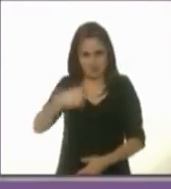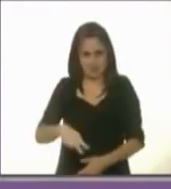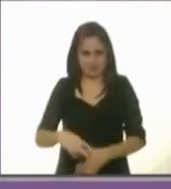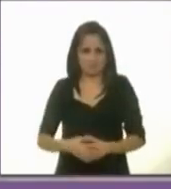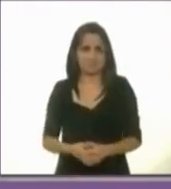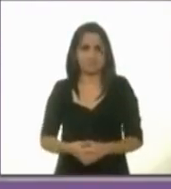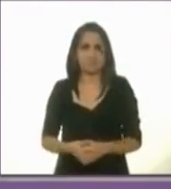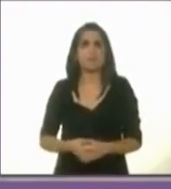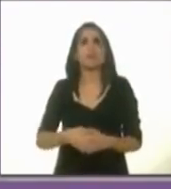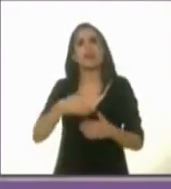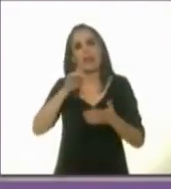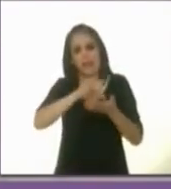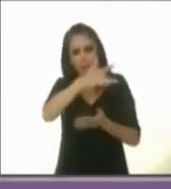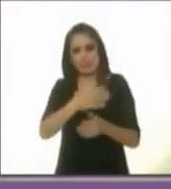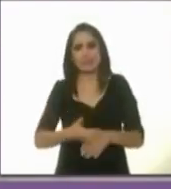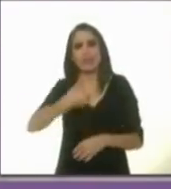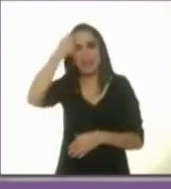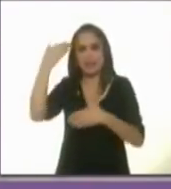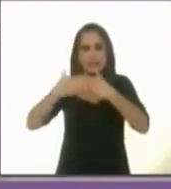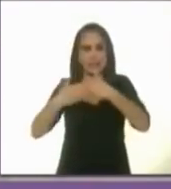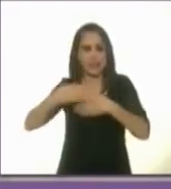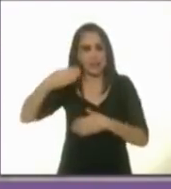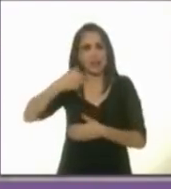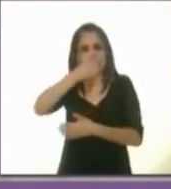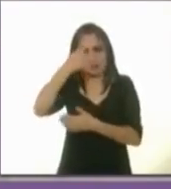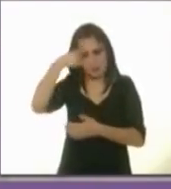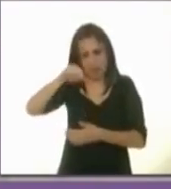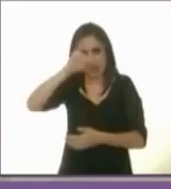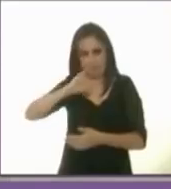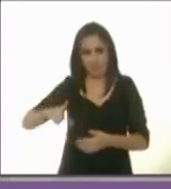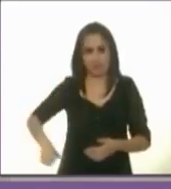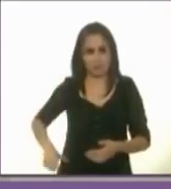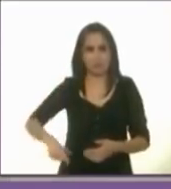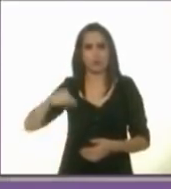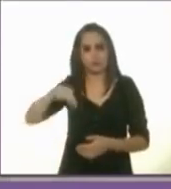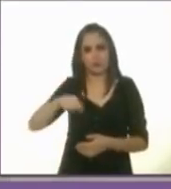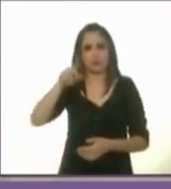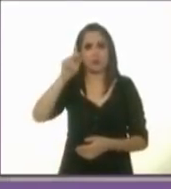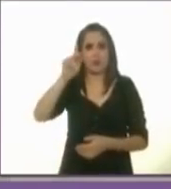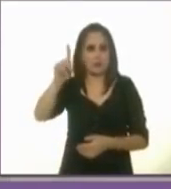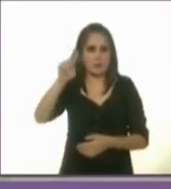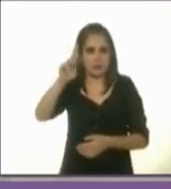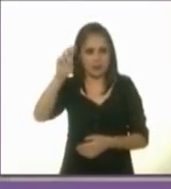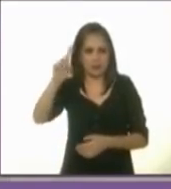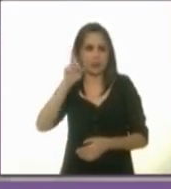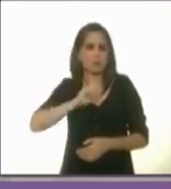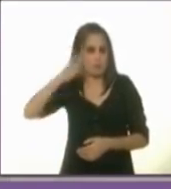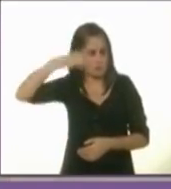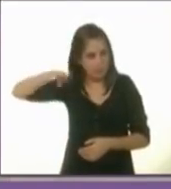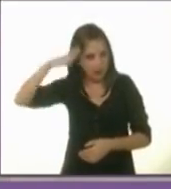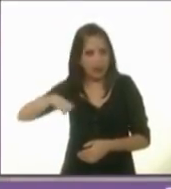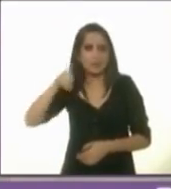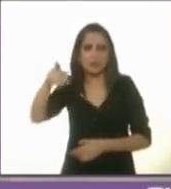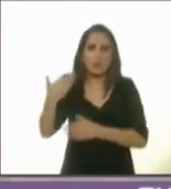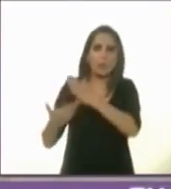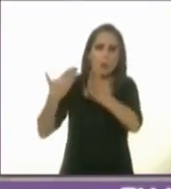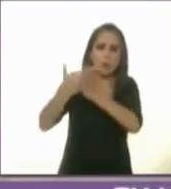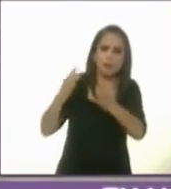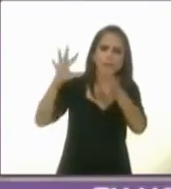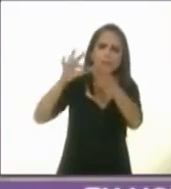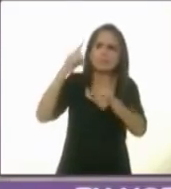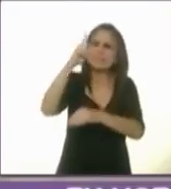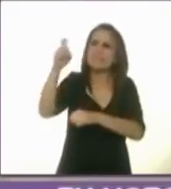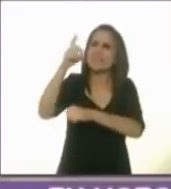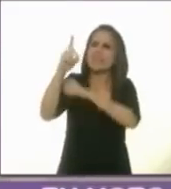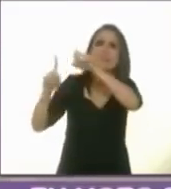candidata de la coalición por la ciudad de México al frente Alejandra Barrales escuchamos su mensaje y sus propuestas de 100